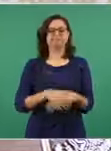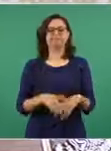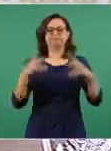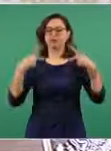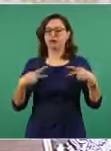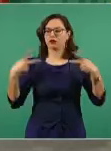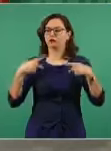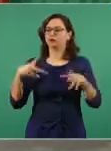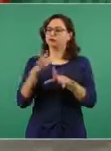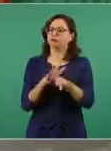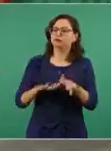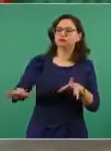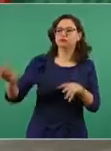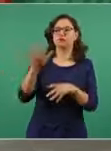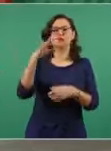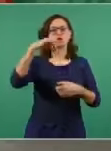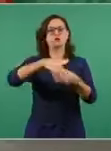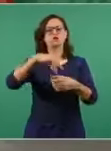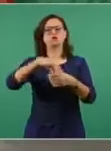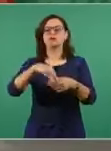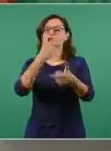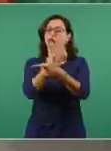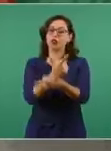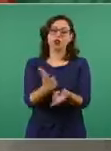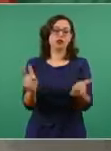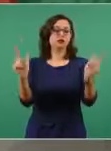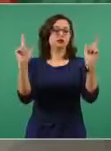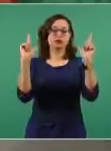libre decida sobre las elecciones.